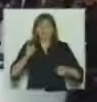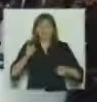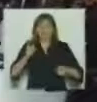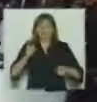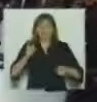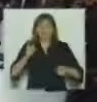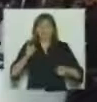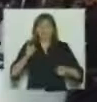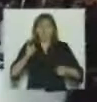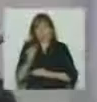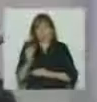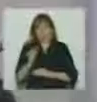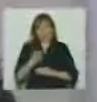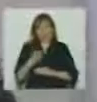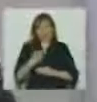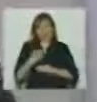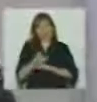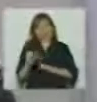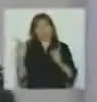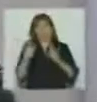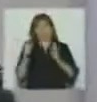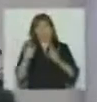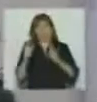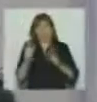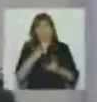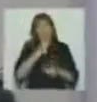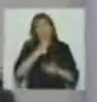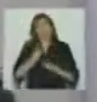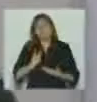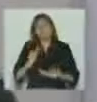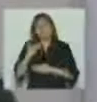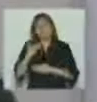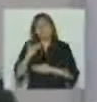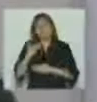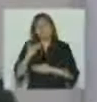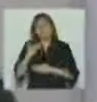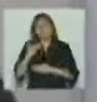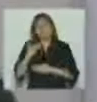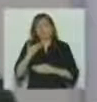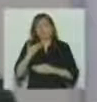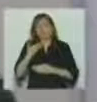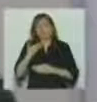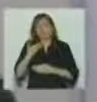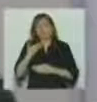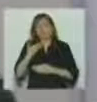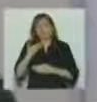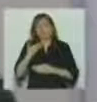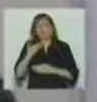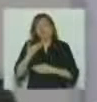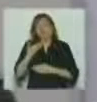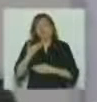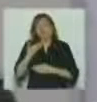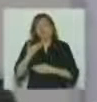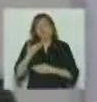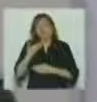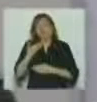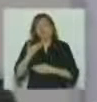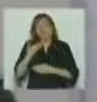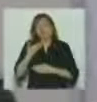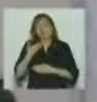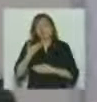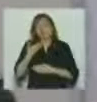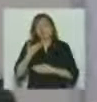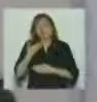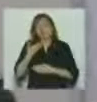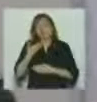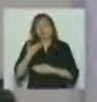4 televisores juntos aquellos que puedan hacerlo y además queremos empezar hoy lo decidí por los jubilados primero